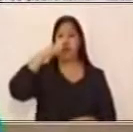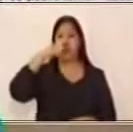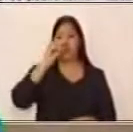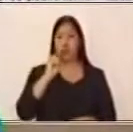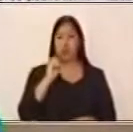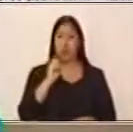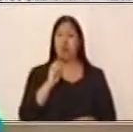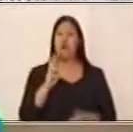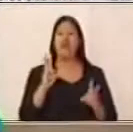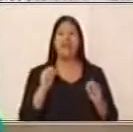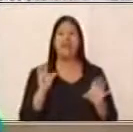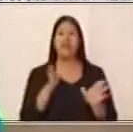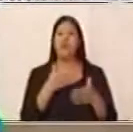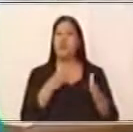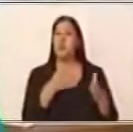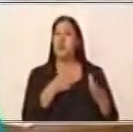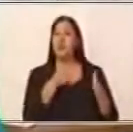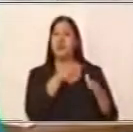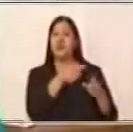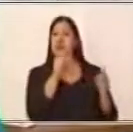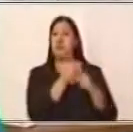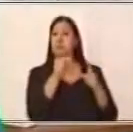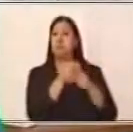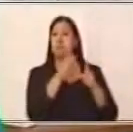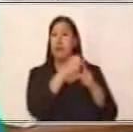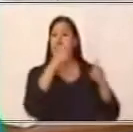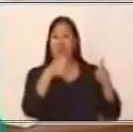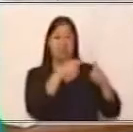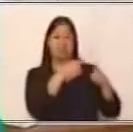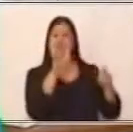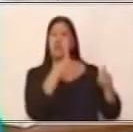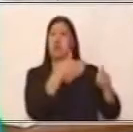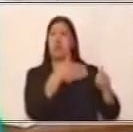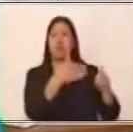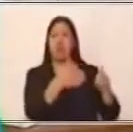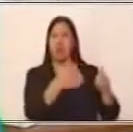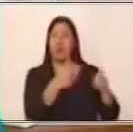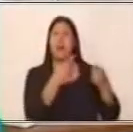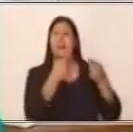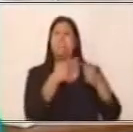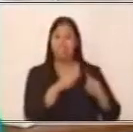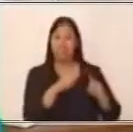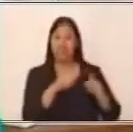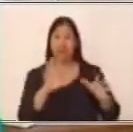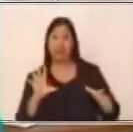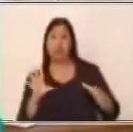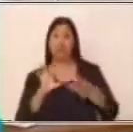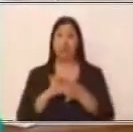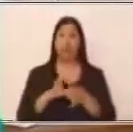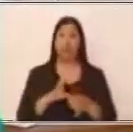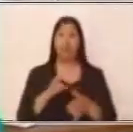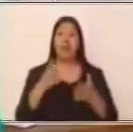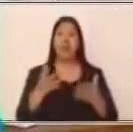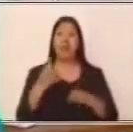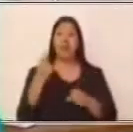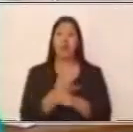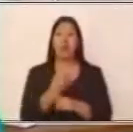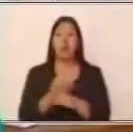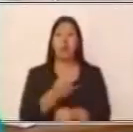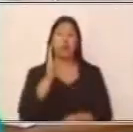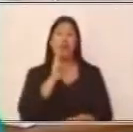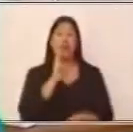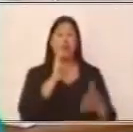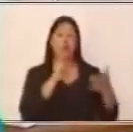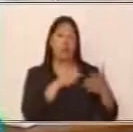esté escrito, explícito, sino que con la conjugación del verbo se entiende de qué persona